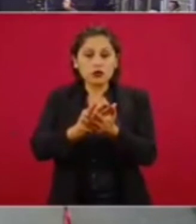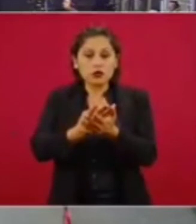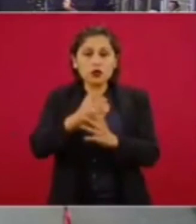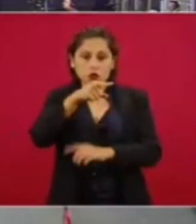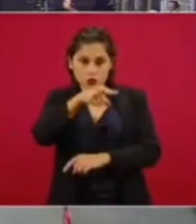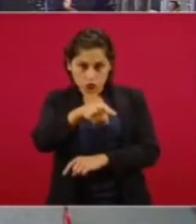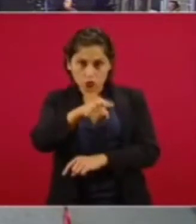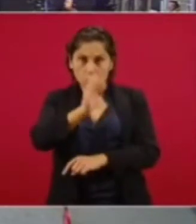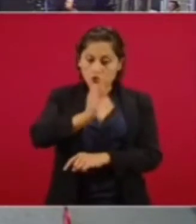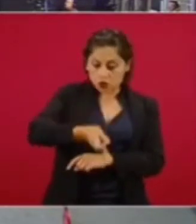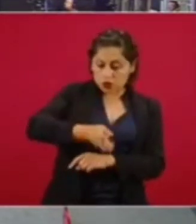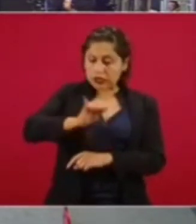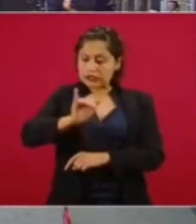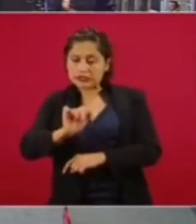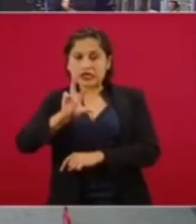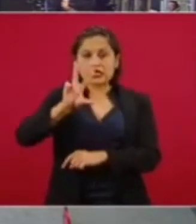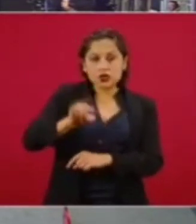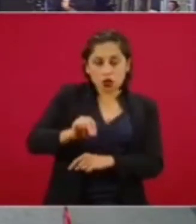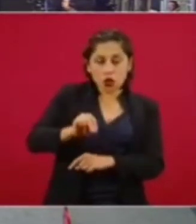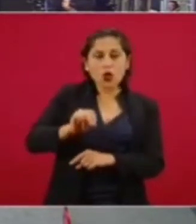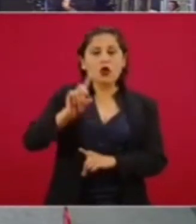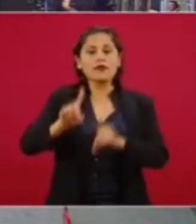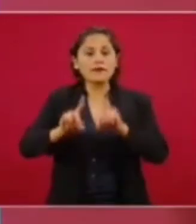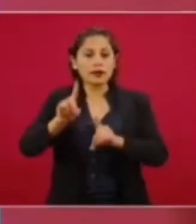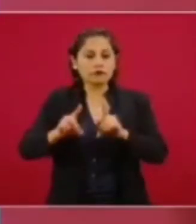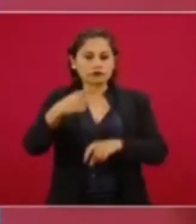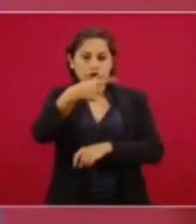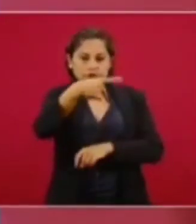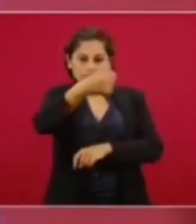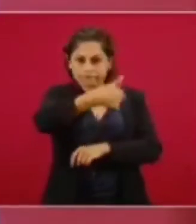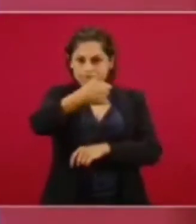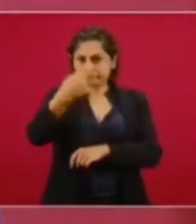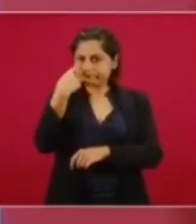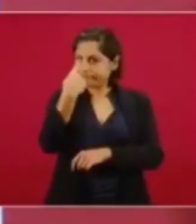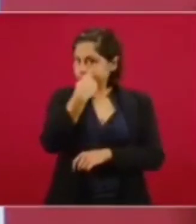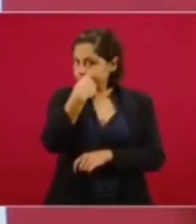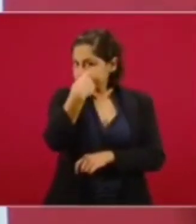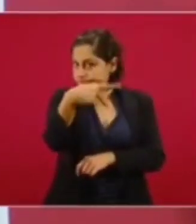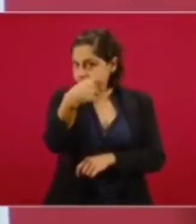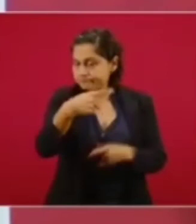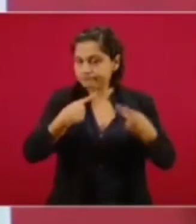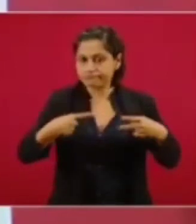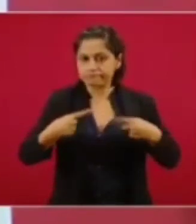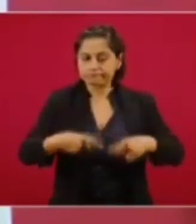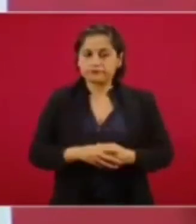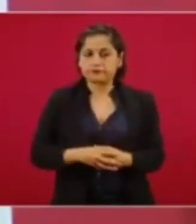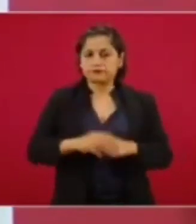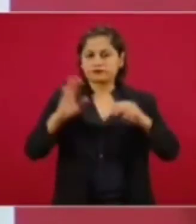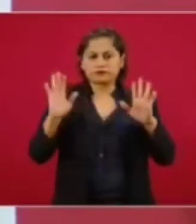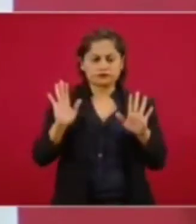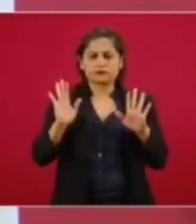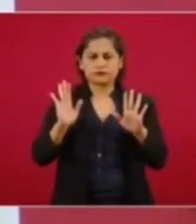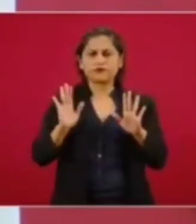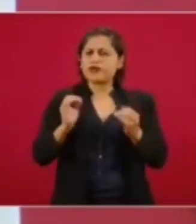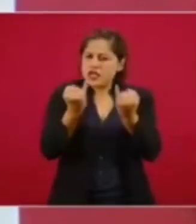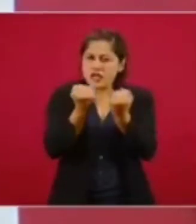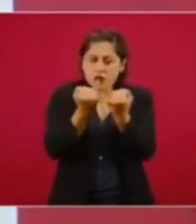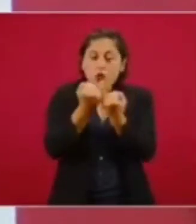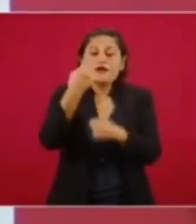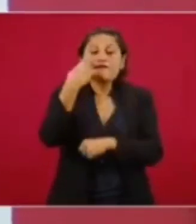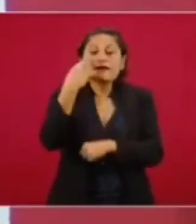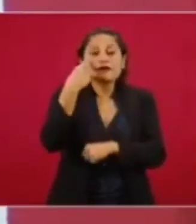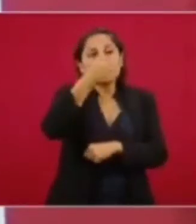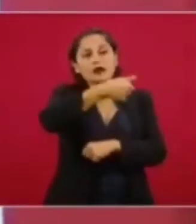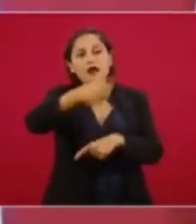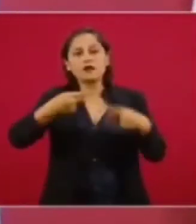la misma gente va a ir aclarándolo. Lo importante aquí